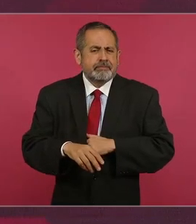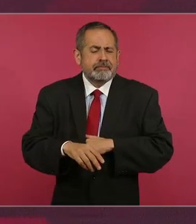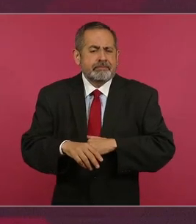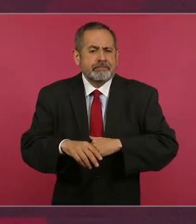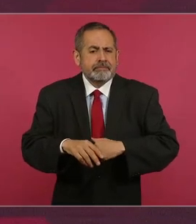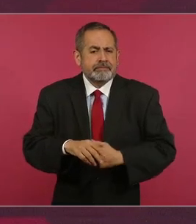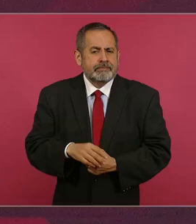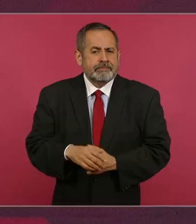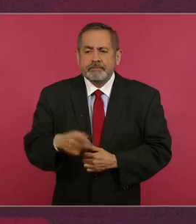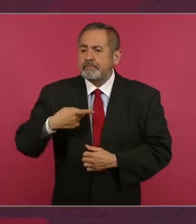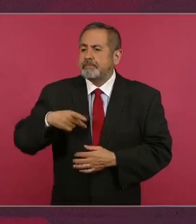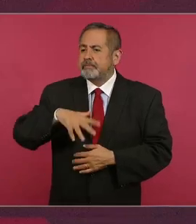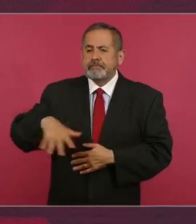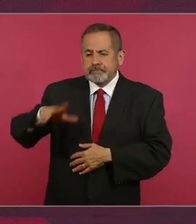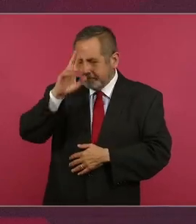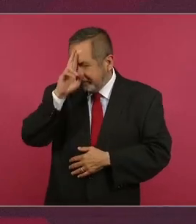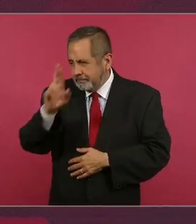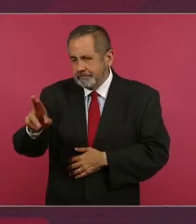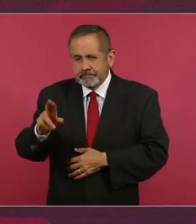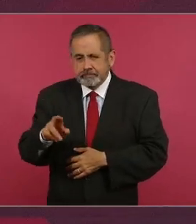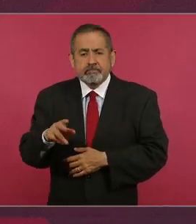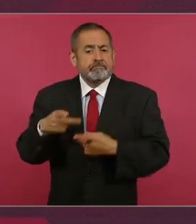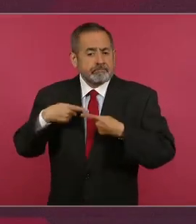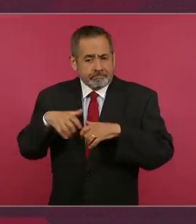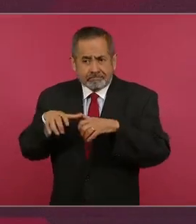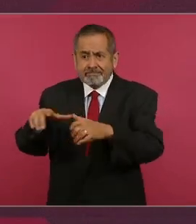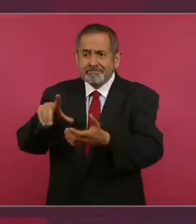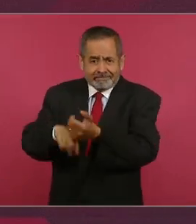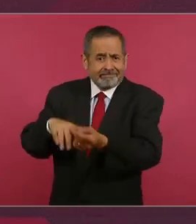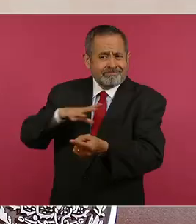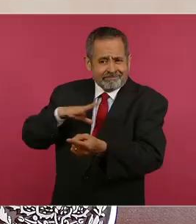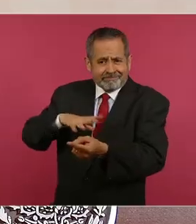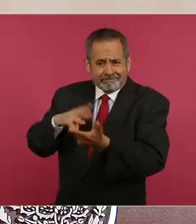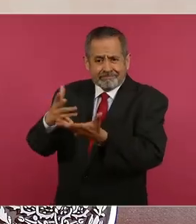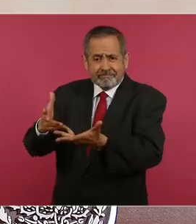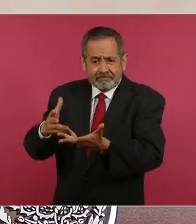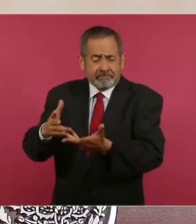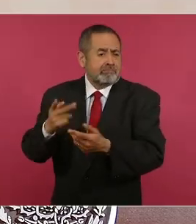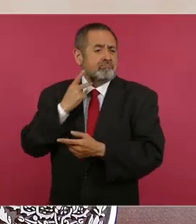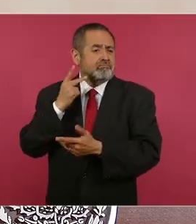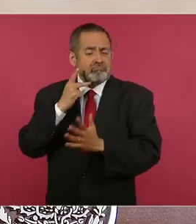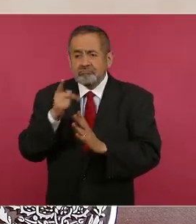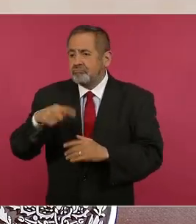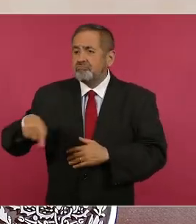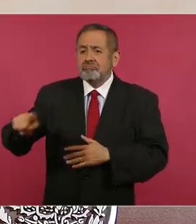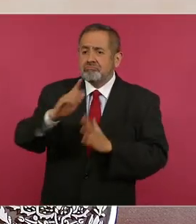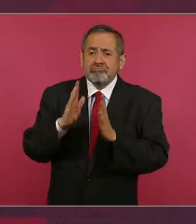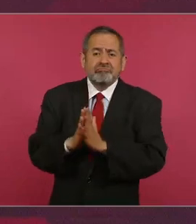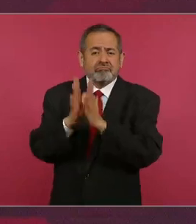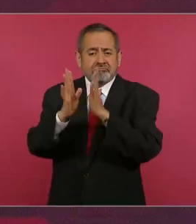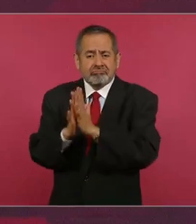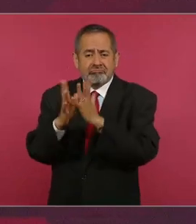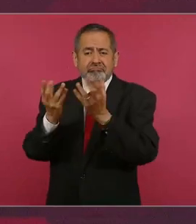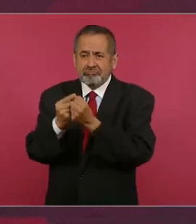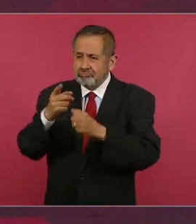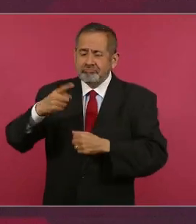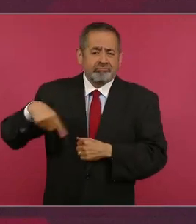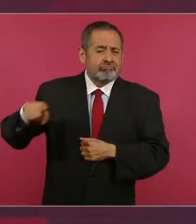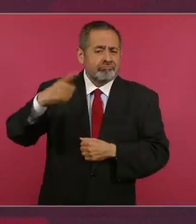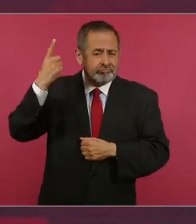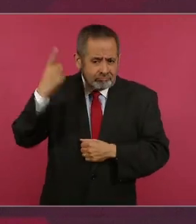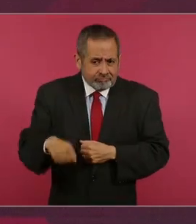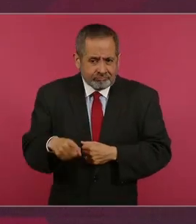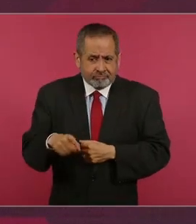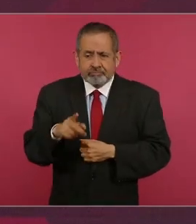El pueblo sí existe en política, el pueblo es el que manda en